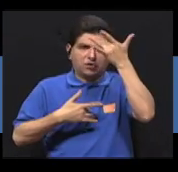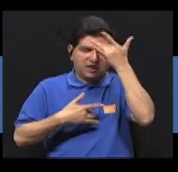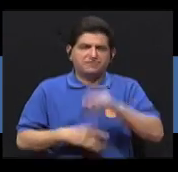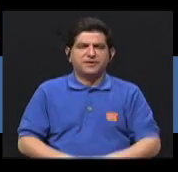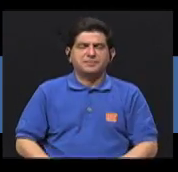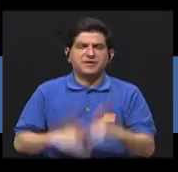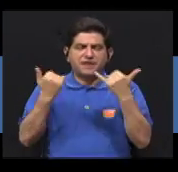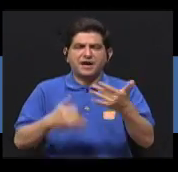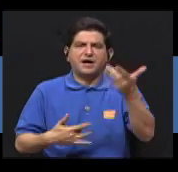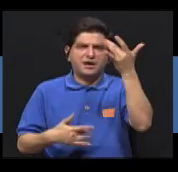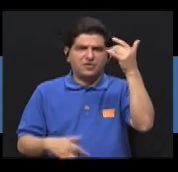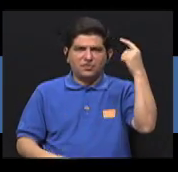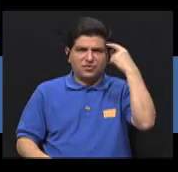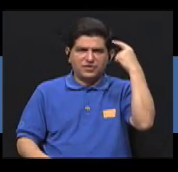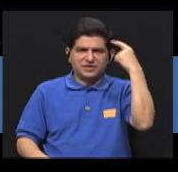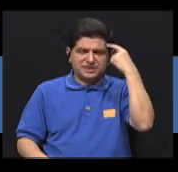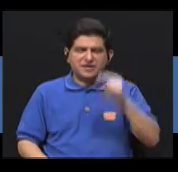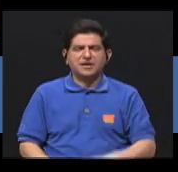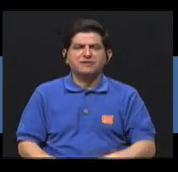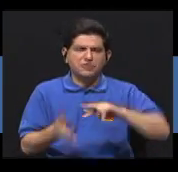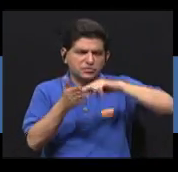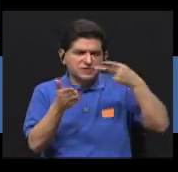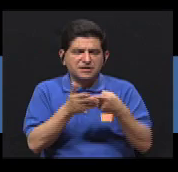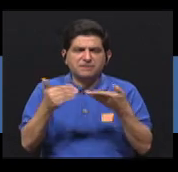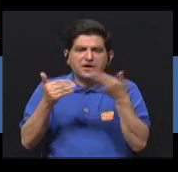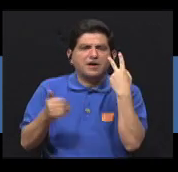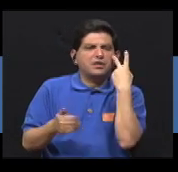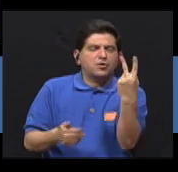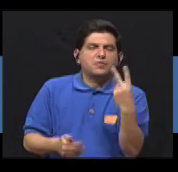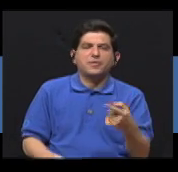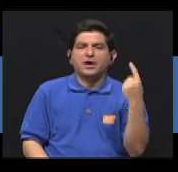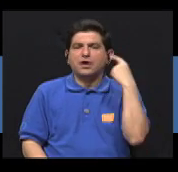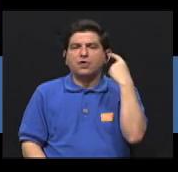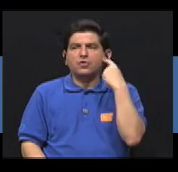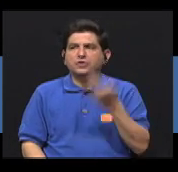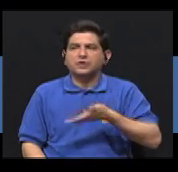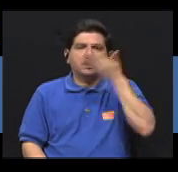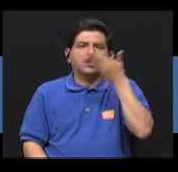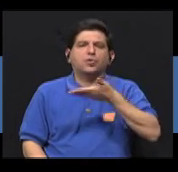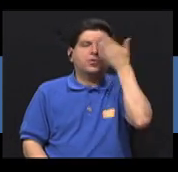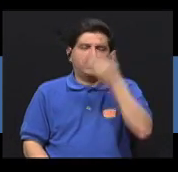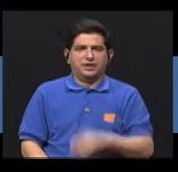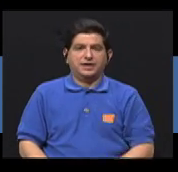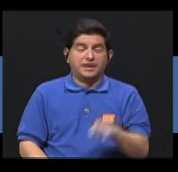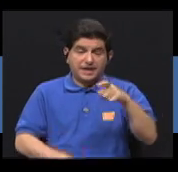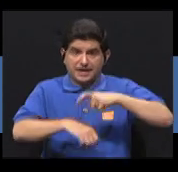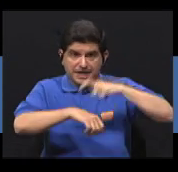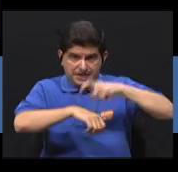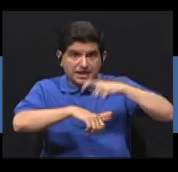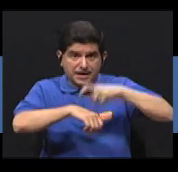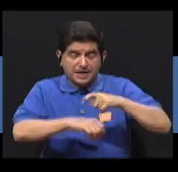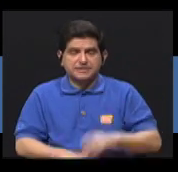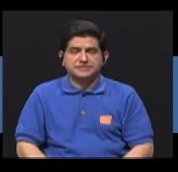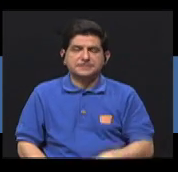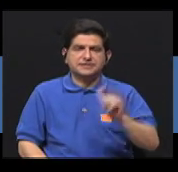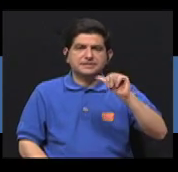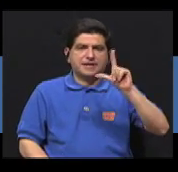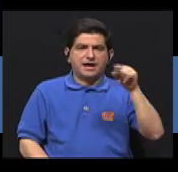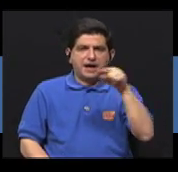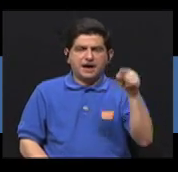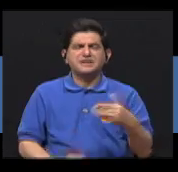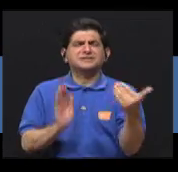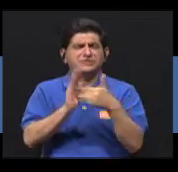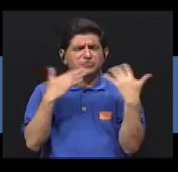la enfermedad se mueve donde el cerebro da sentido a las cosas que ve, oye y huele. En esta etapa, el